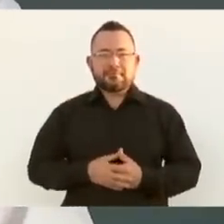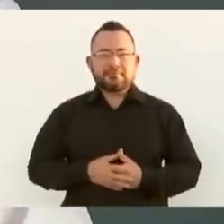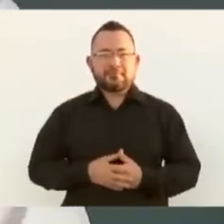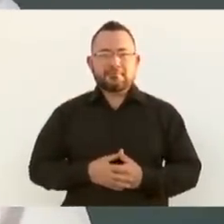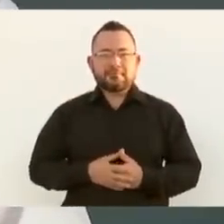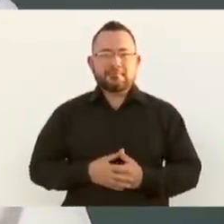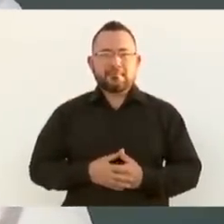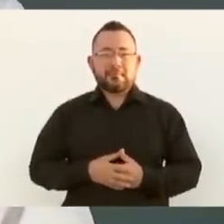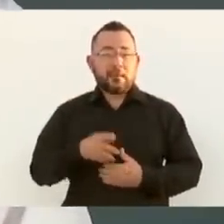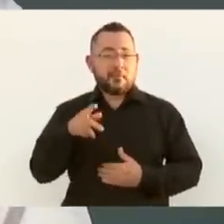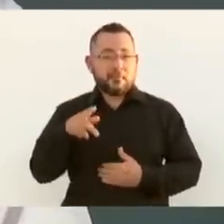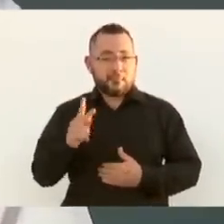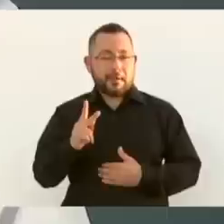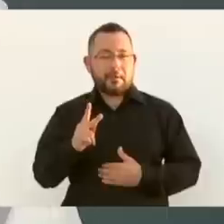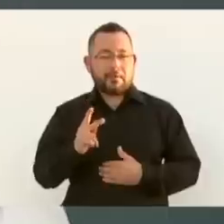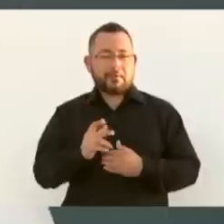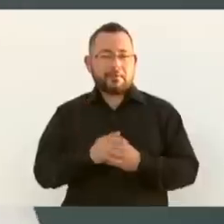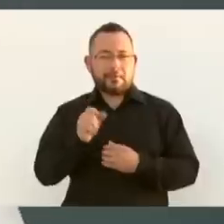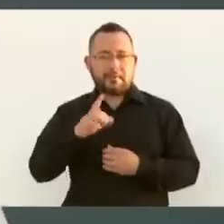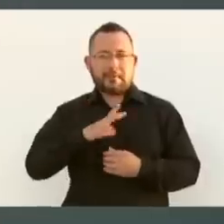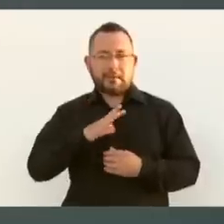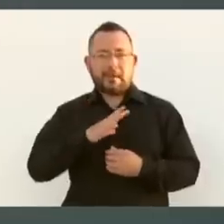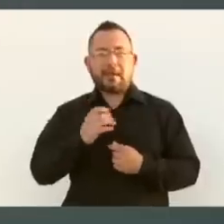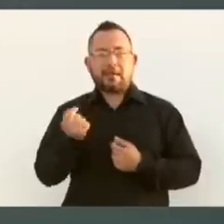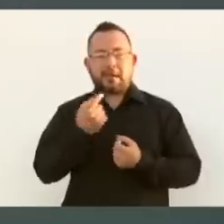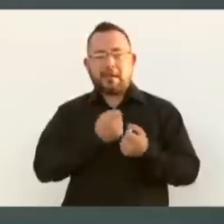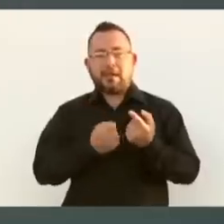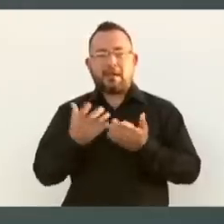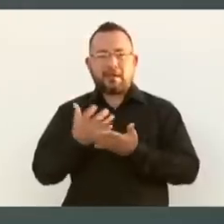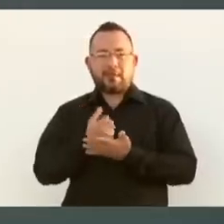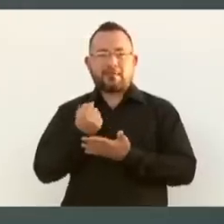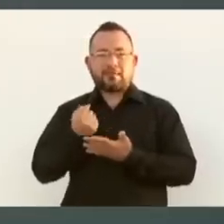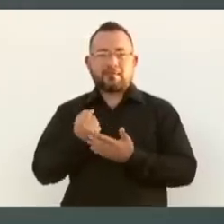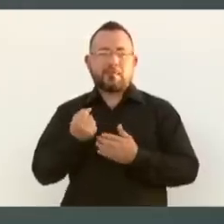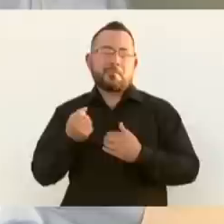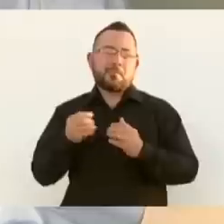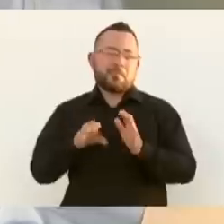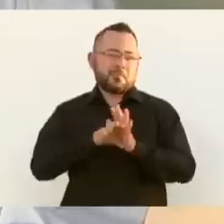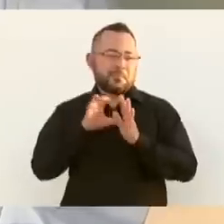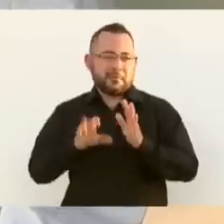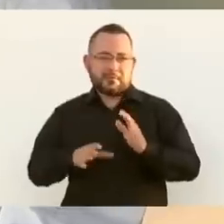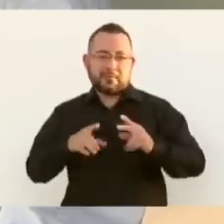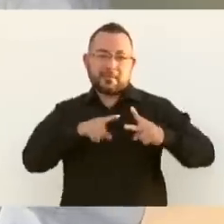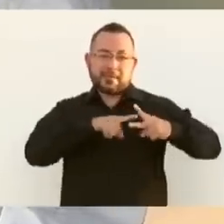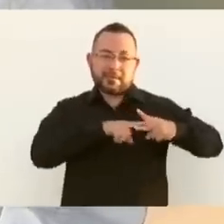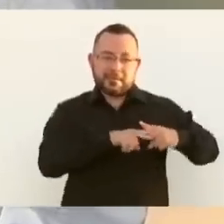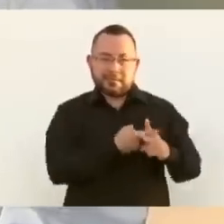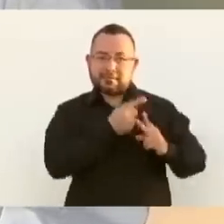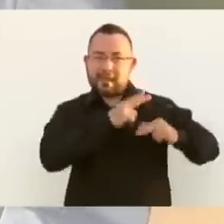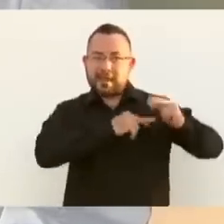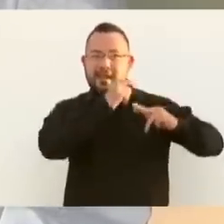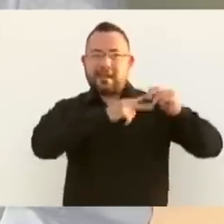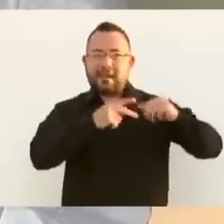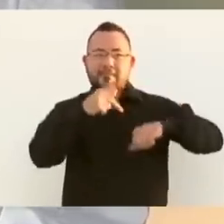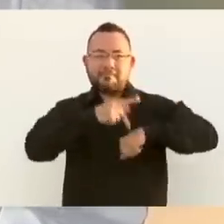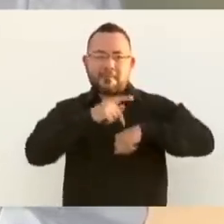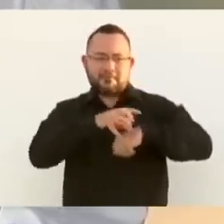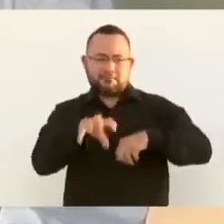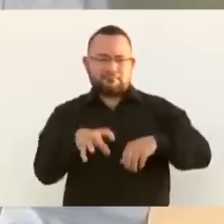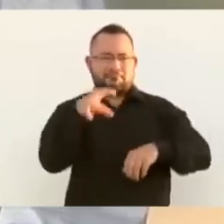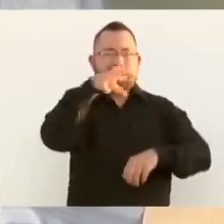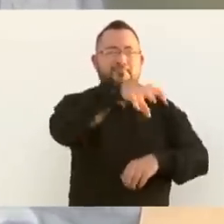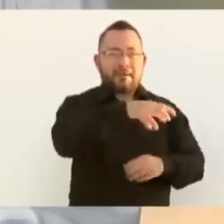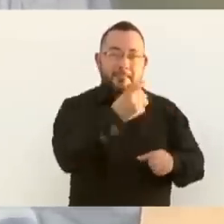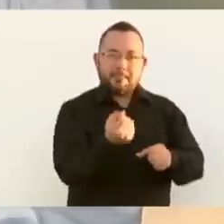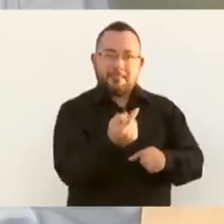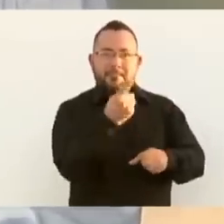ventajas el poner primeras piedras o iniciar obras, porque sirve para que